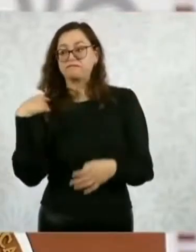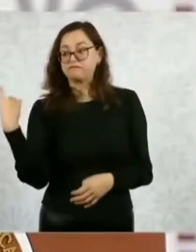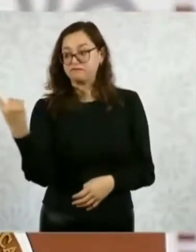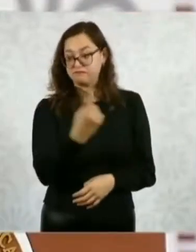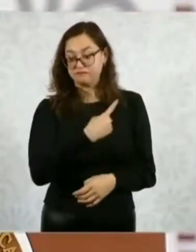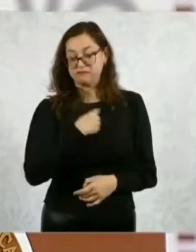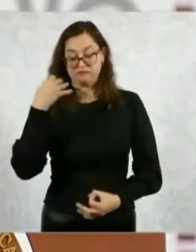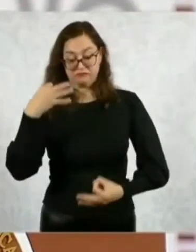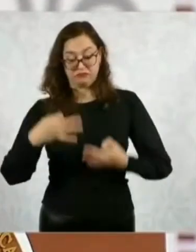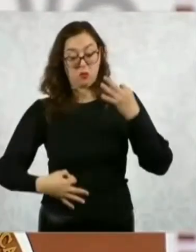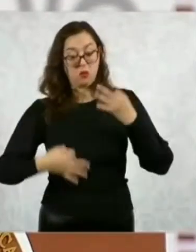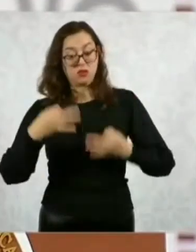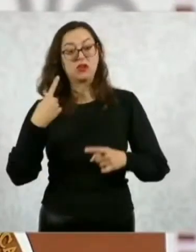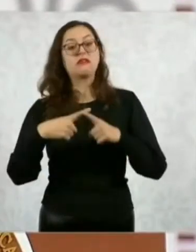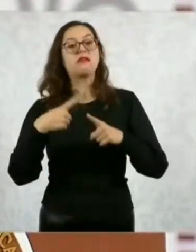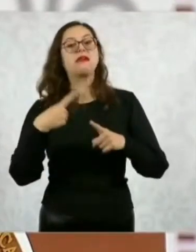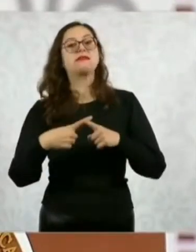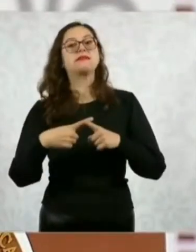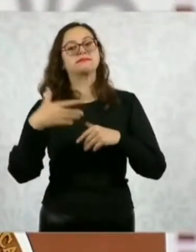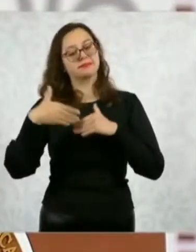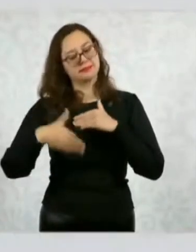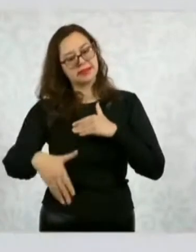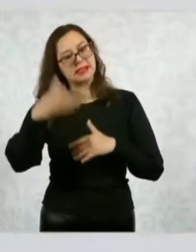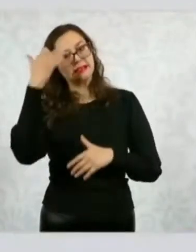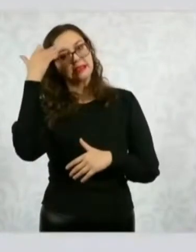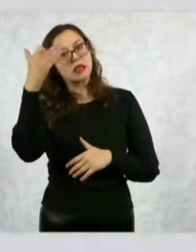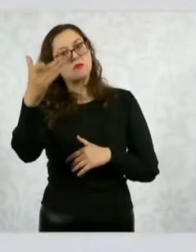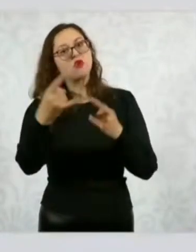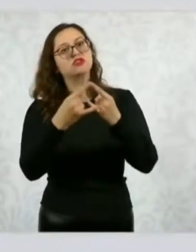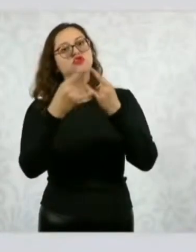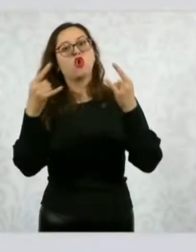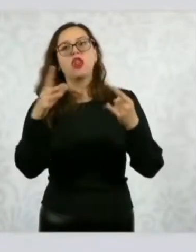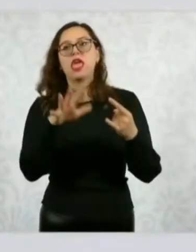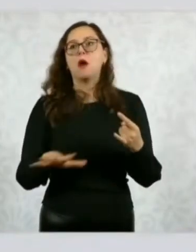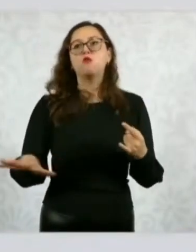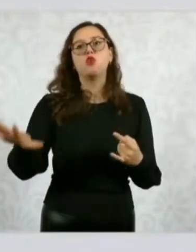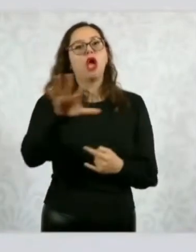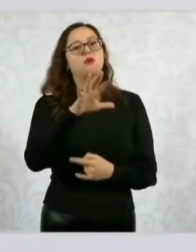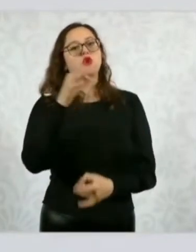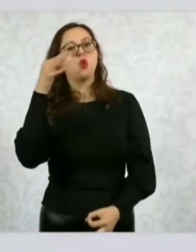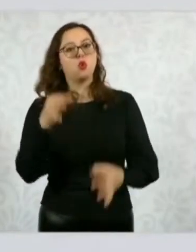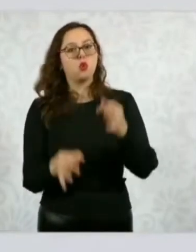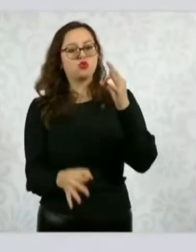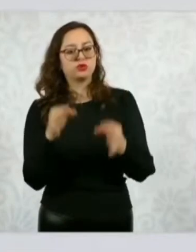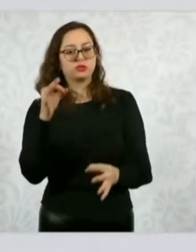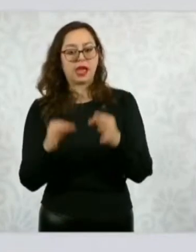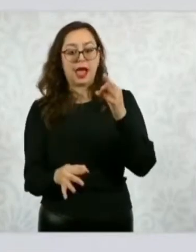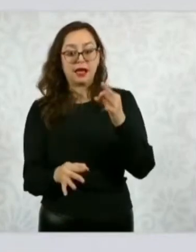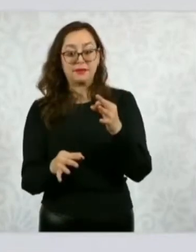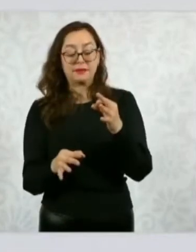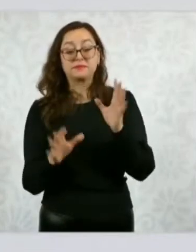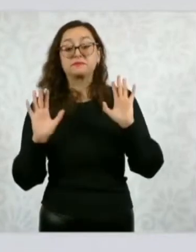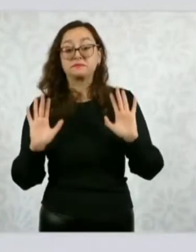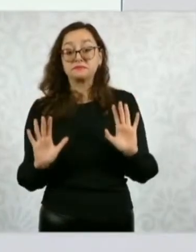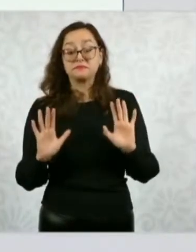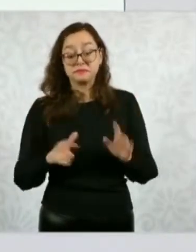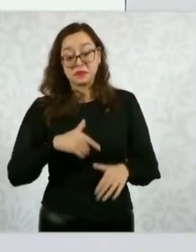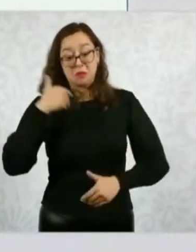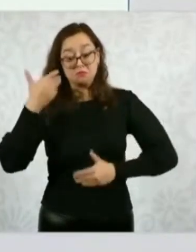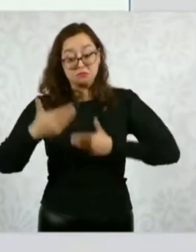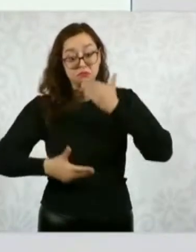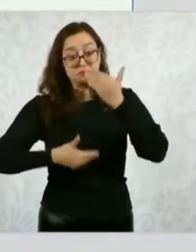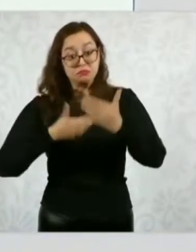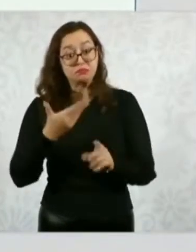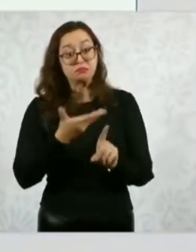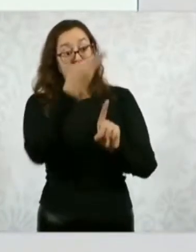México juzgó al presidente López Obrador y la historia también, desde mi perspectiva, como el mejor presidente de México